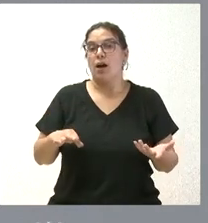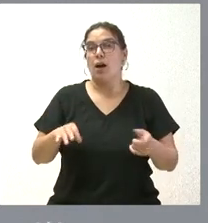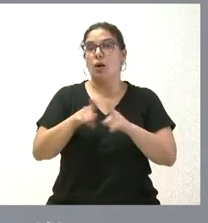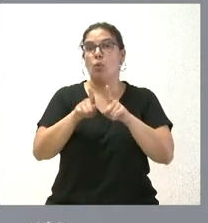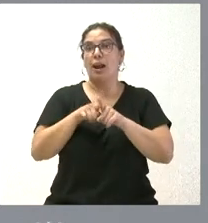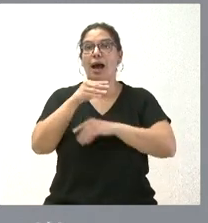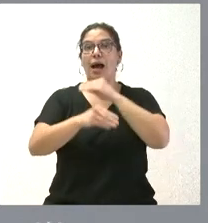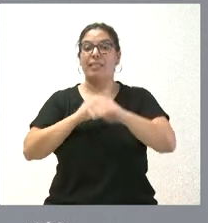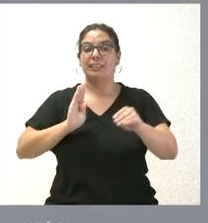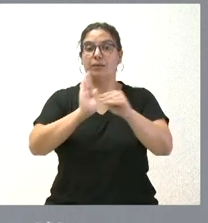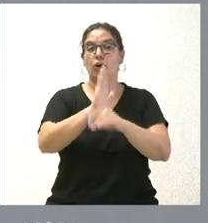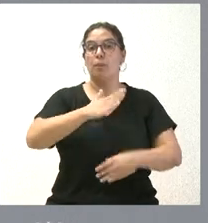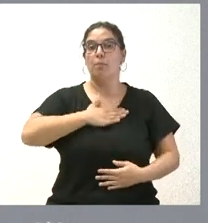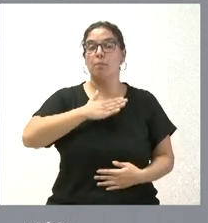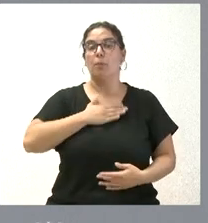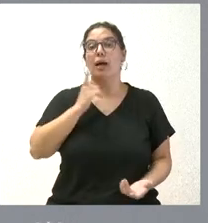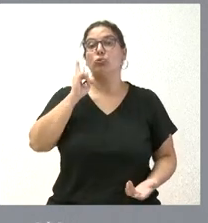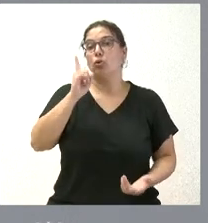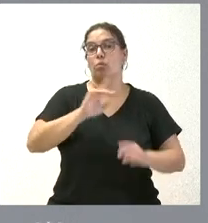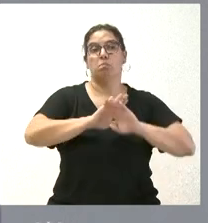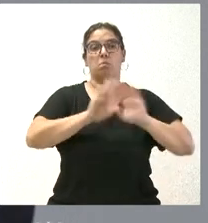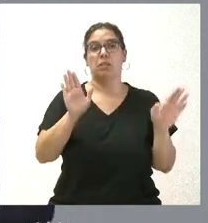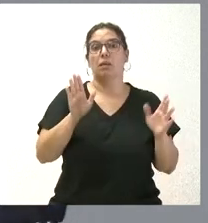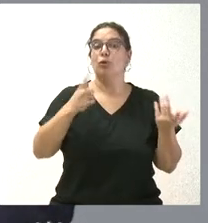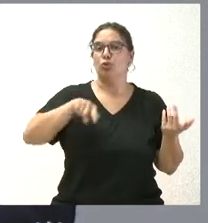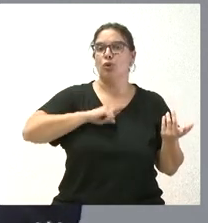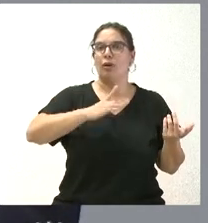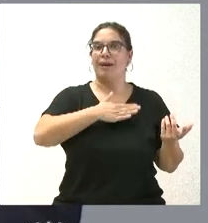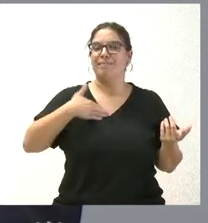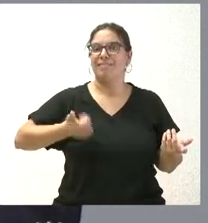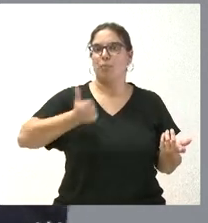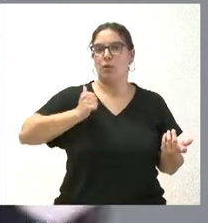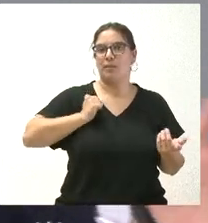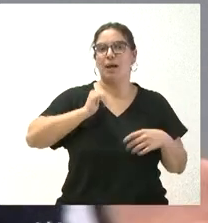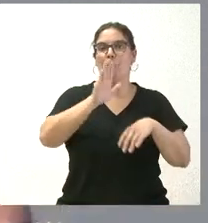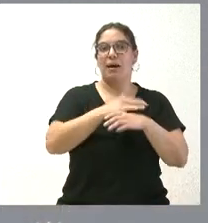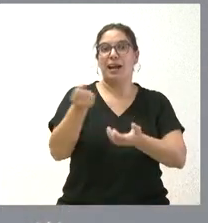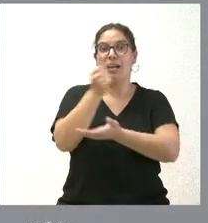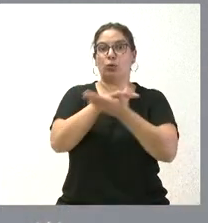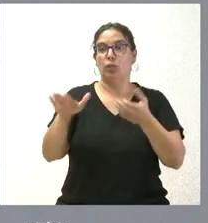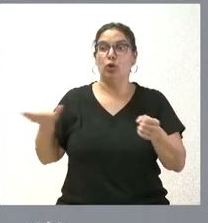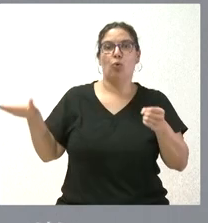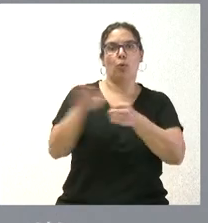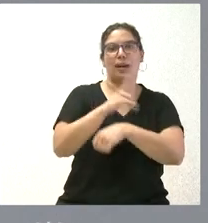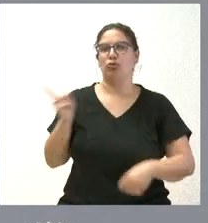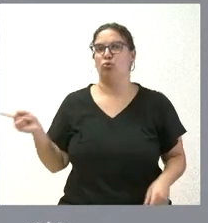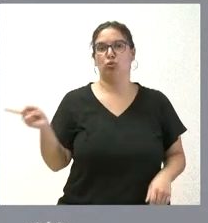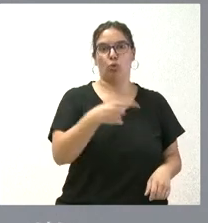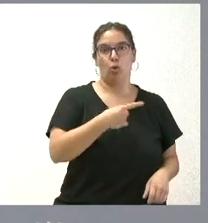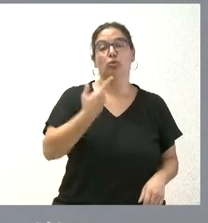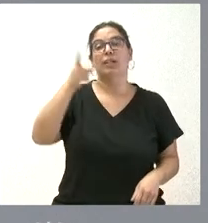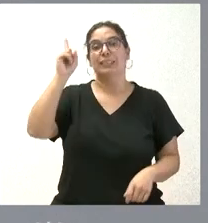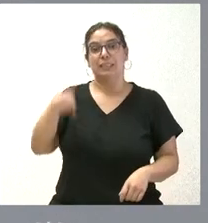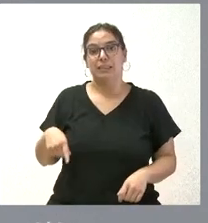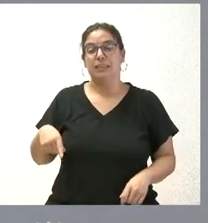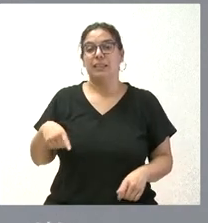hecho esas inversiones propias de la Junta de Castilla y nada más. Nosotros hemos querido aprovechar la ocasión para extender la gratuidad a todos y, por tanto, incluso a aquello que